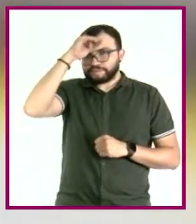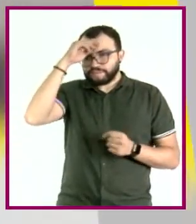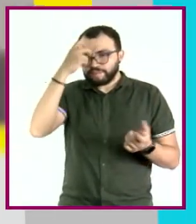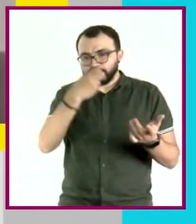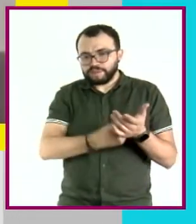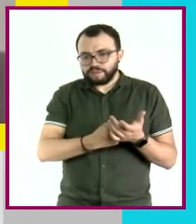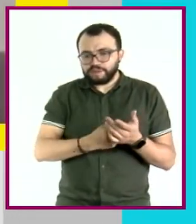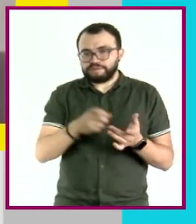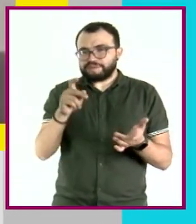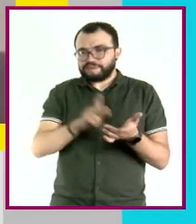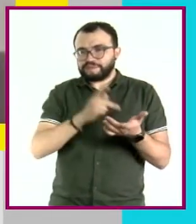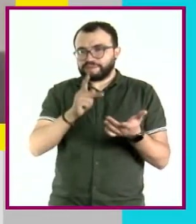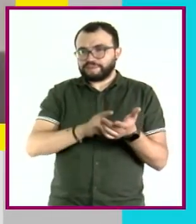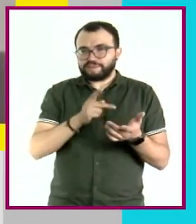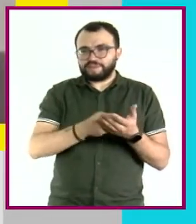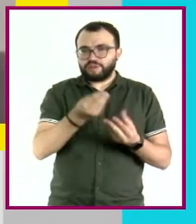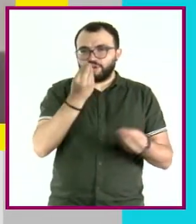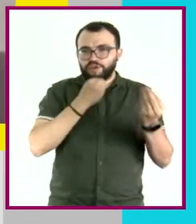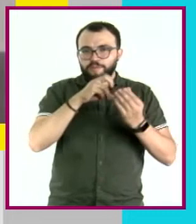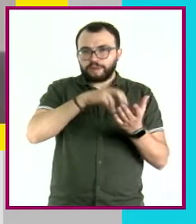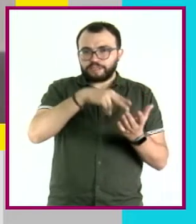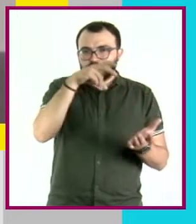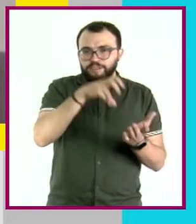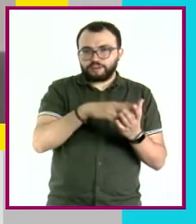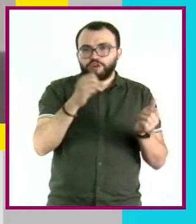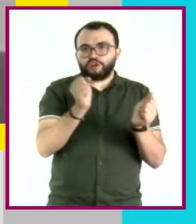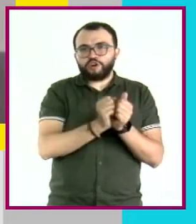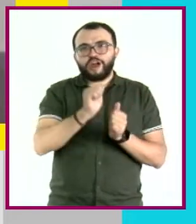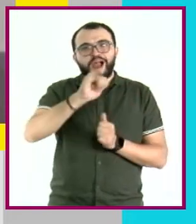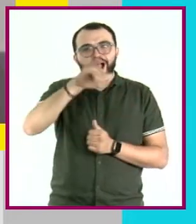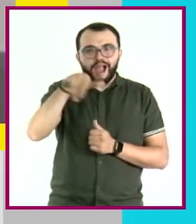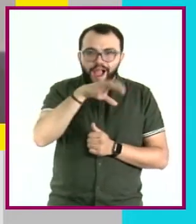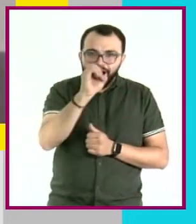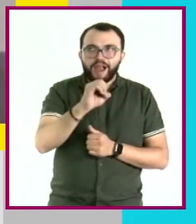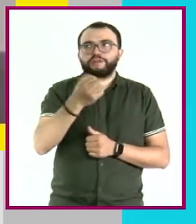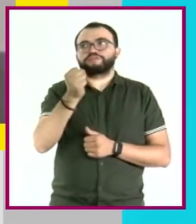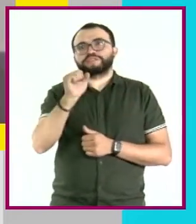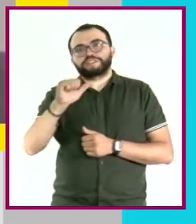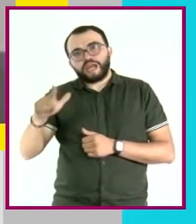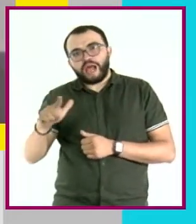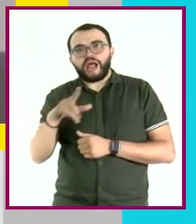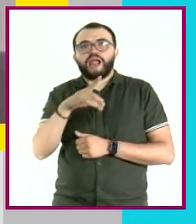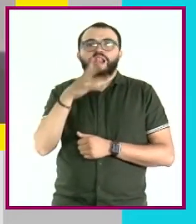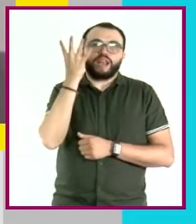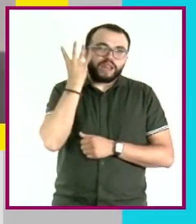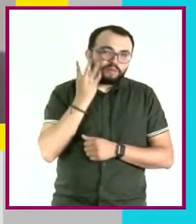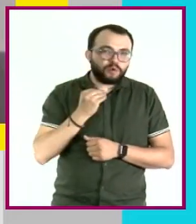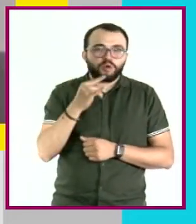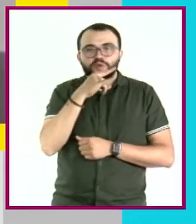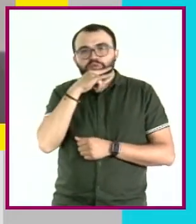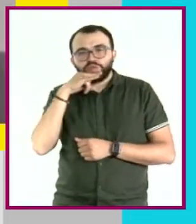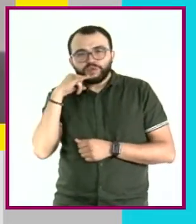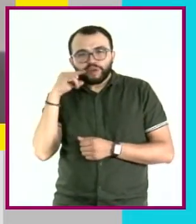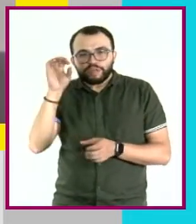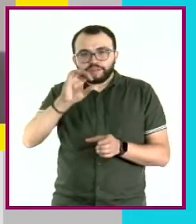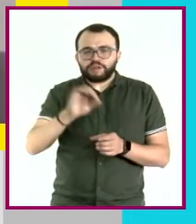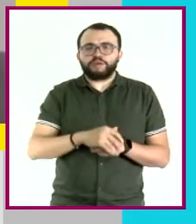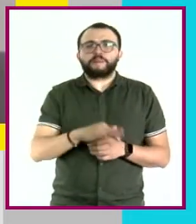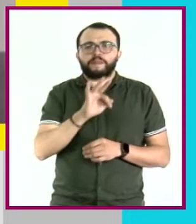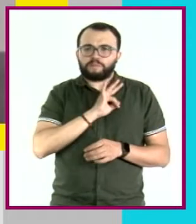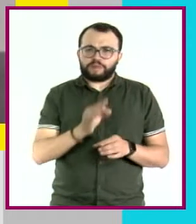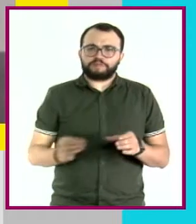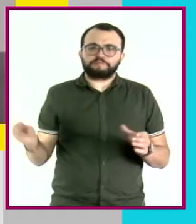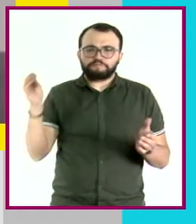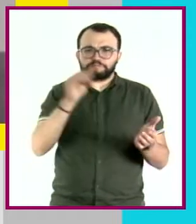de las veces consumimos nuestros chapulines con ajo, sal, limón y chilito, hay una versión en la que podemos incluir un